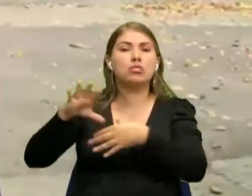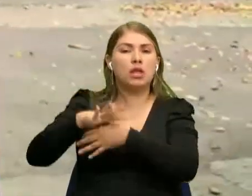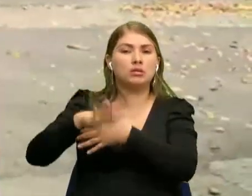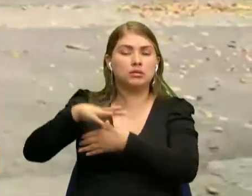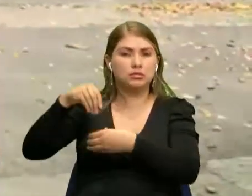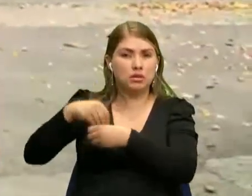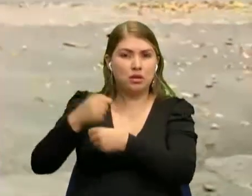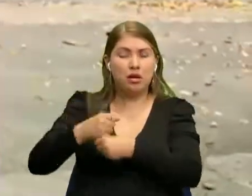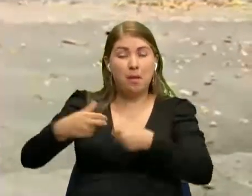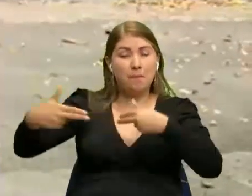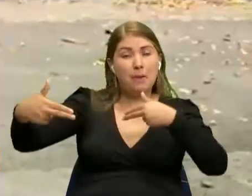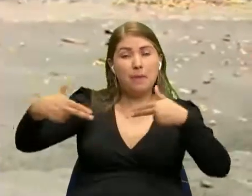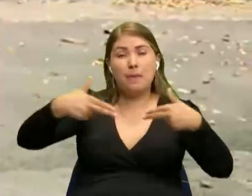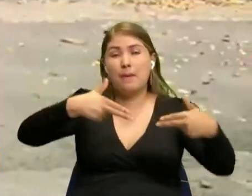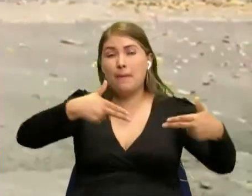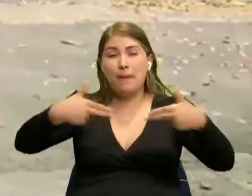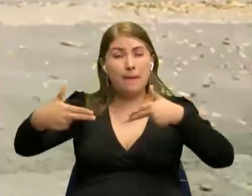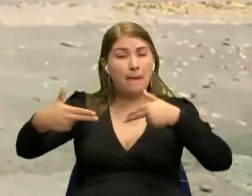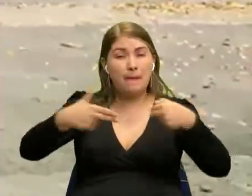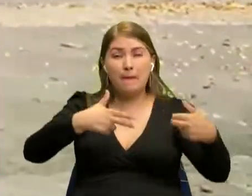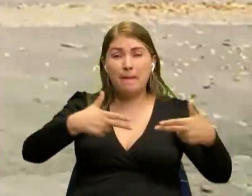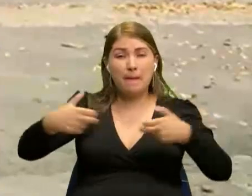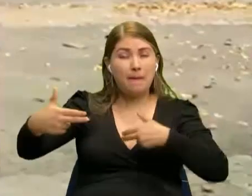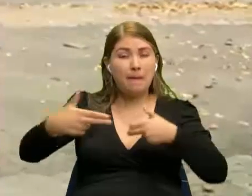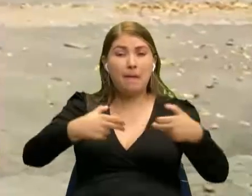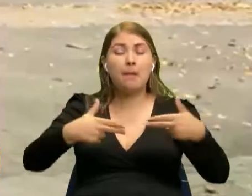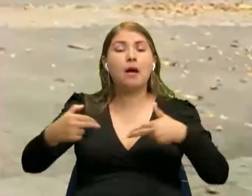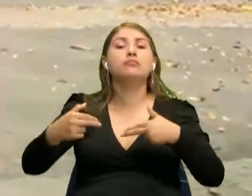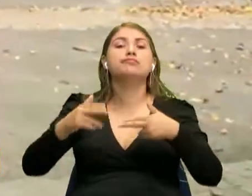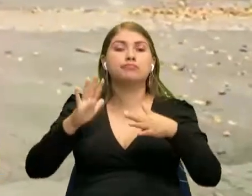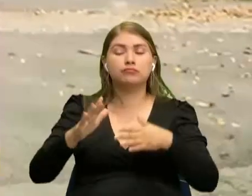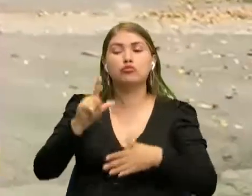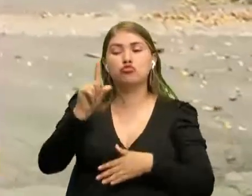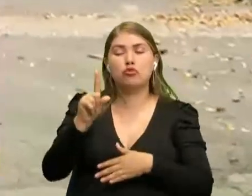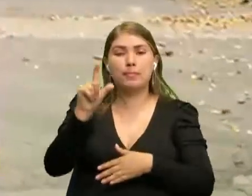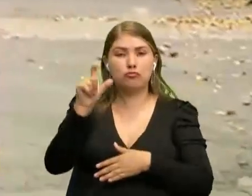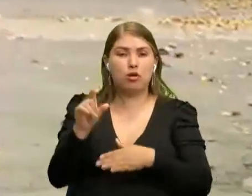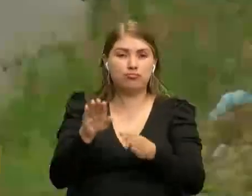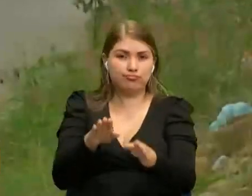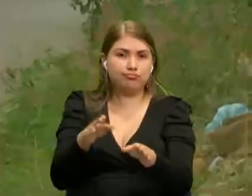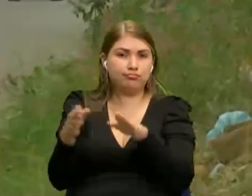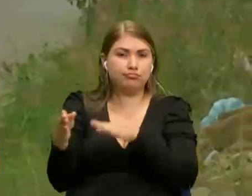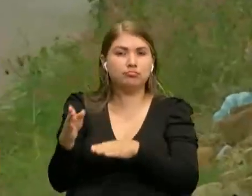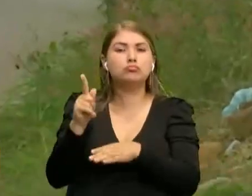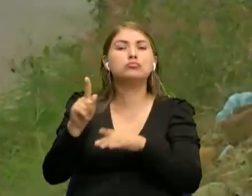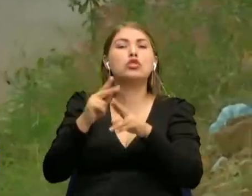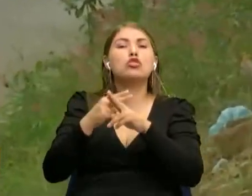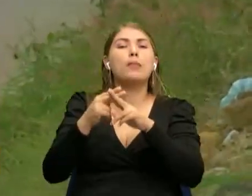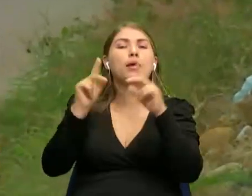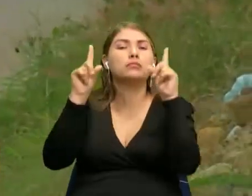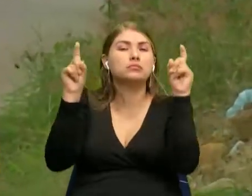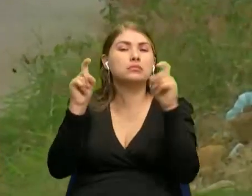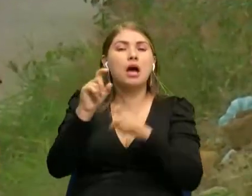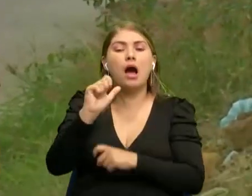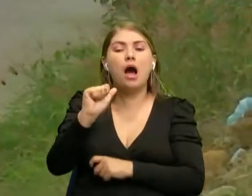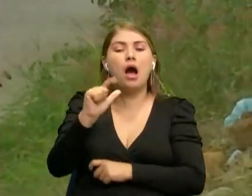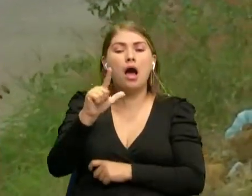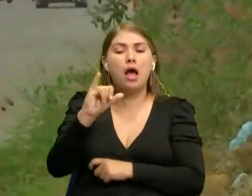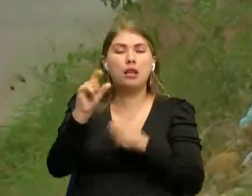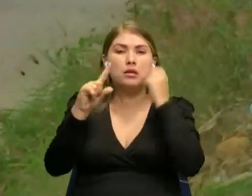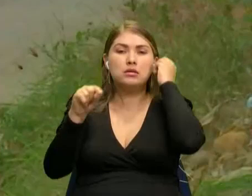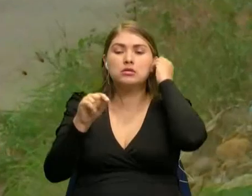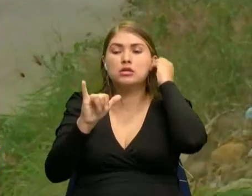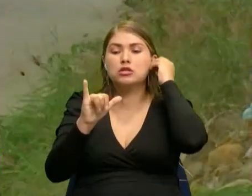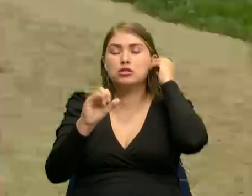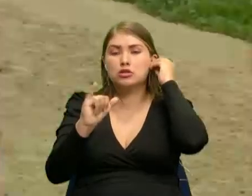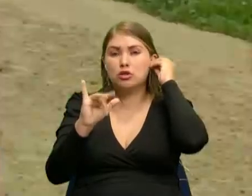confrontación se generaron unos intercambios de disparos y se dio de baja a alias Gillo, una persona que está siendo